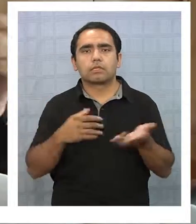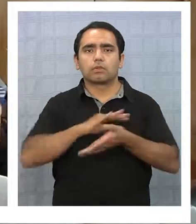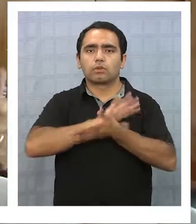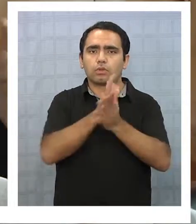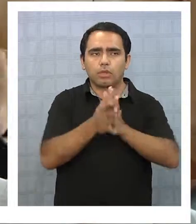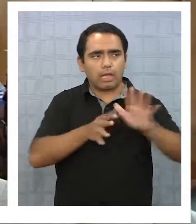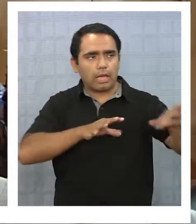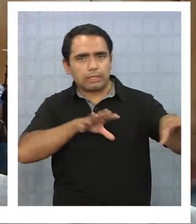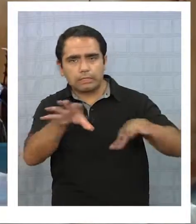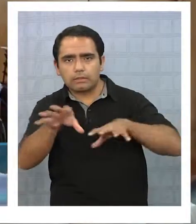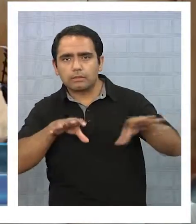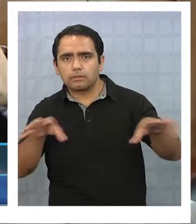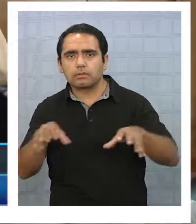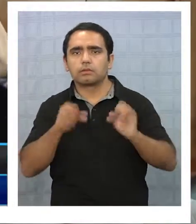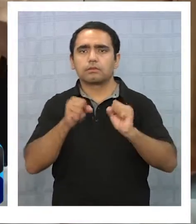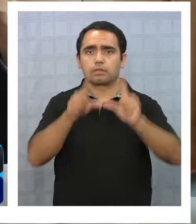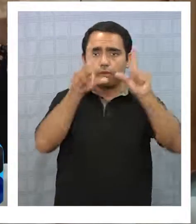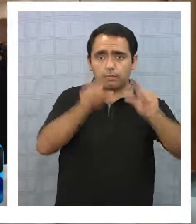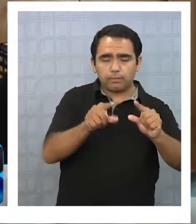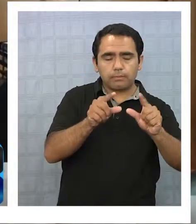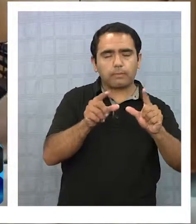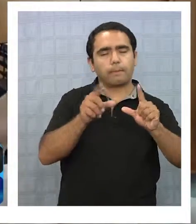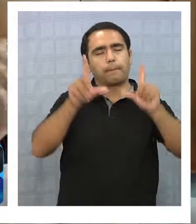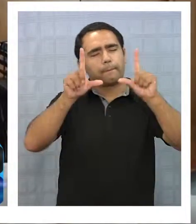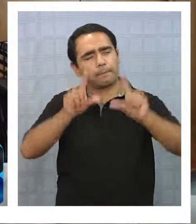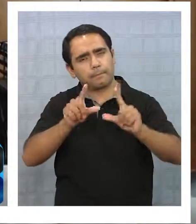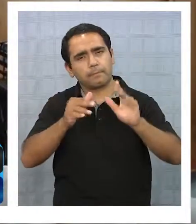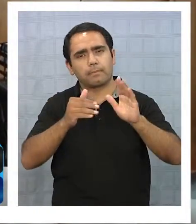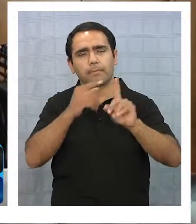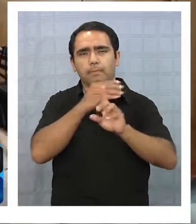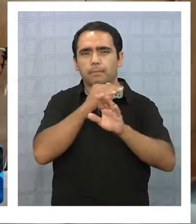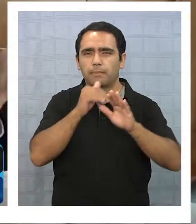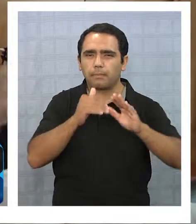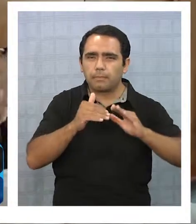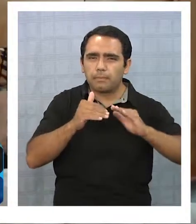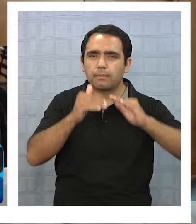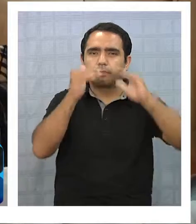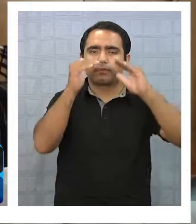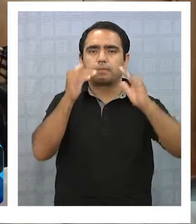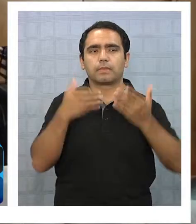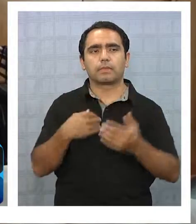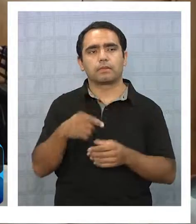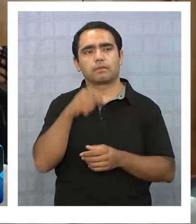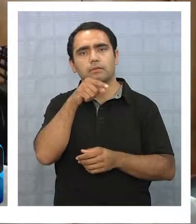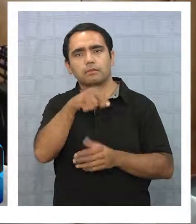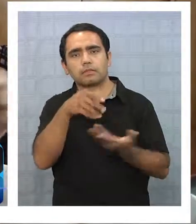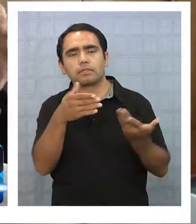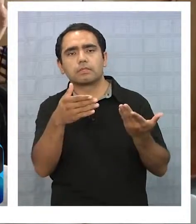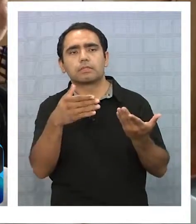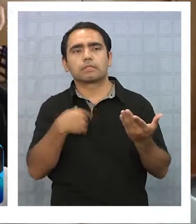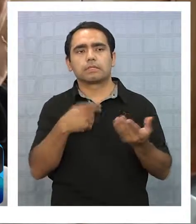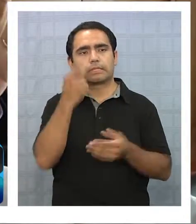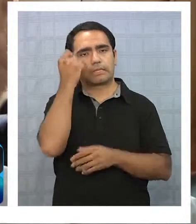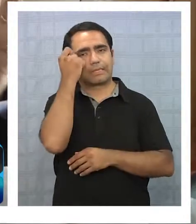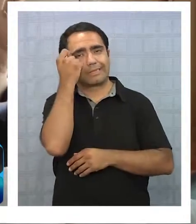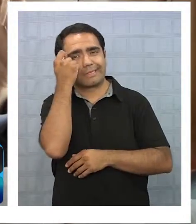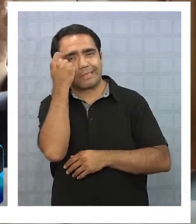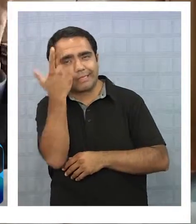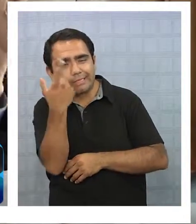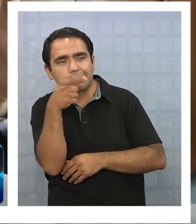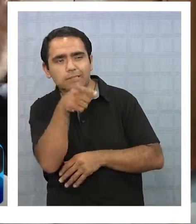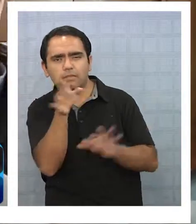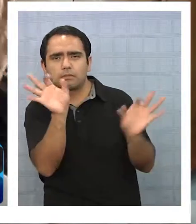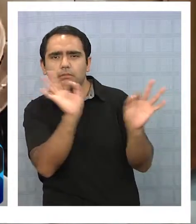acciones y gestiones para que ese bajón sea el menor, va generando esto. Entonces, entendiendo esta